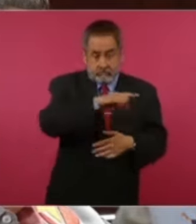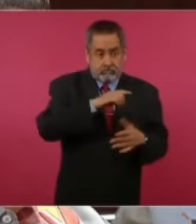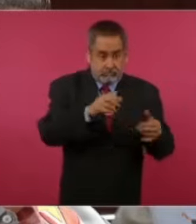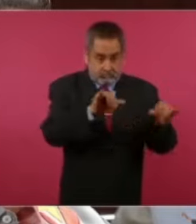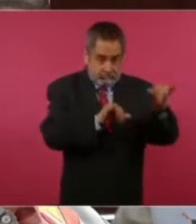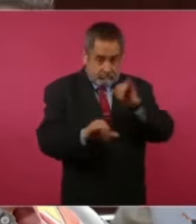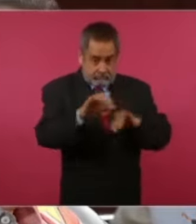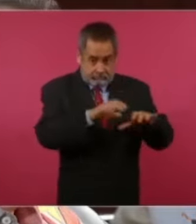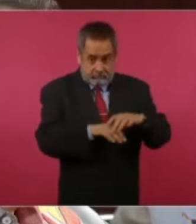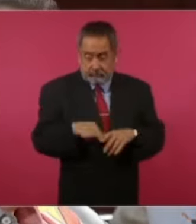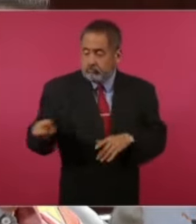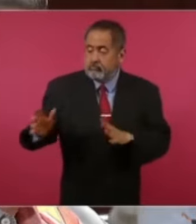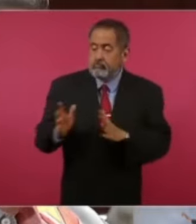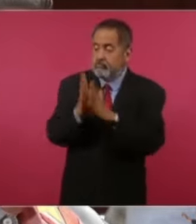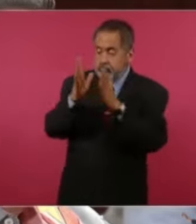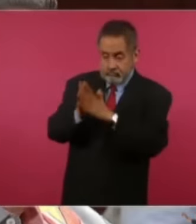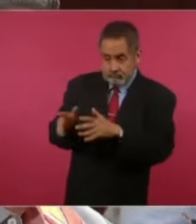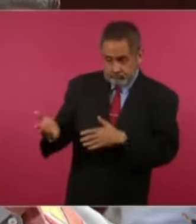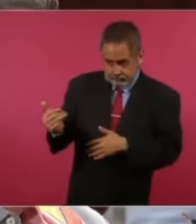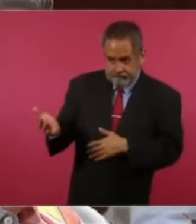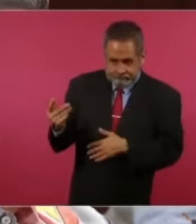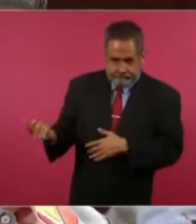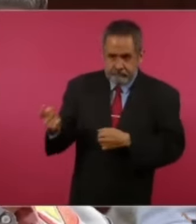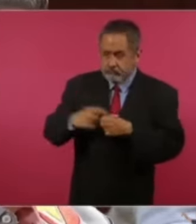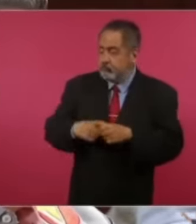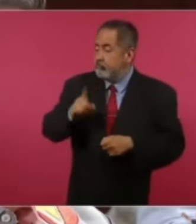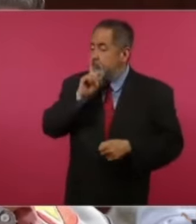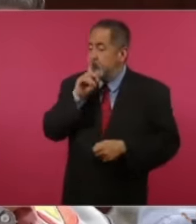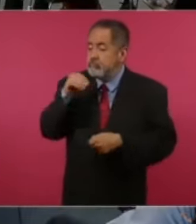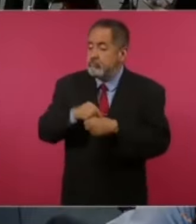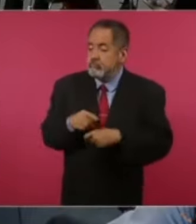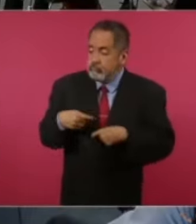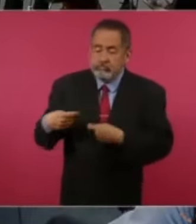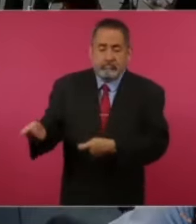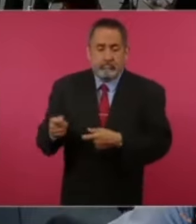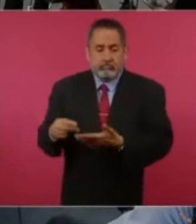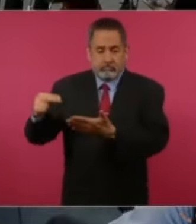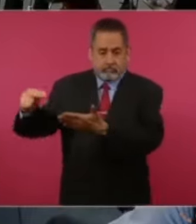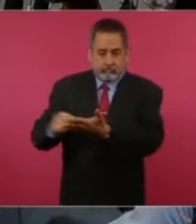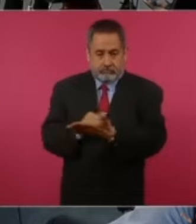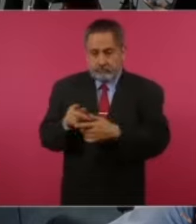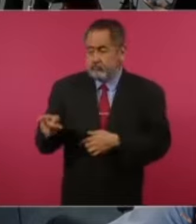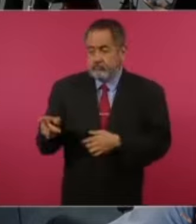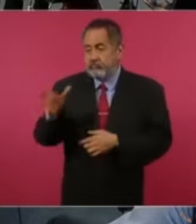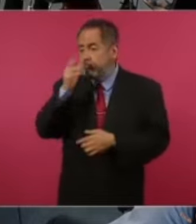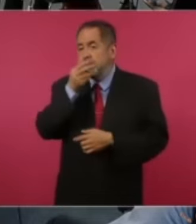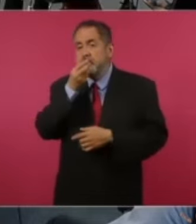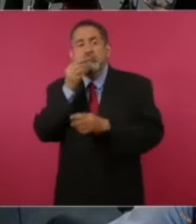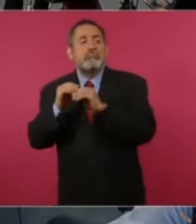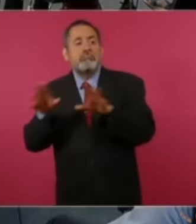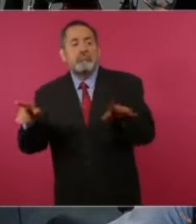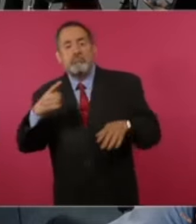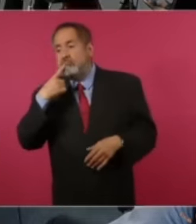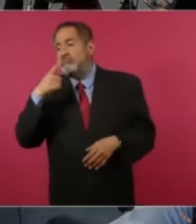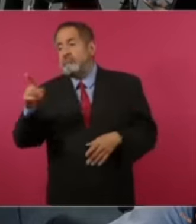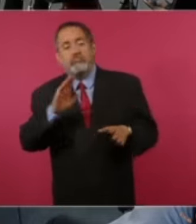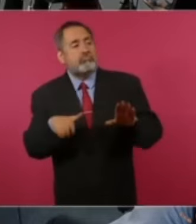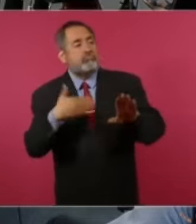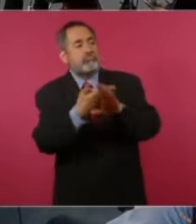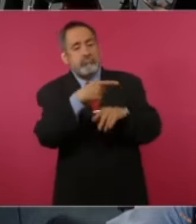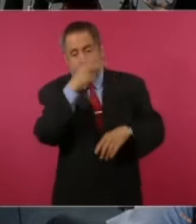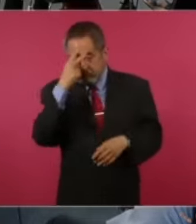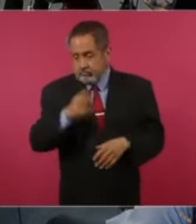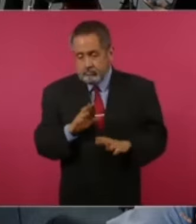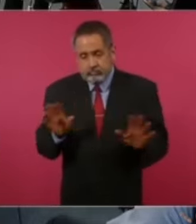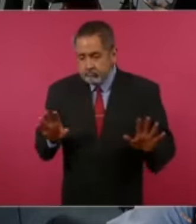los que participan en estos estudios hagan una firma en donde no pueden denunciar dentro del país.